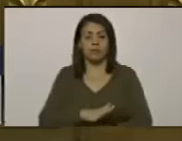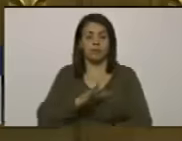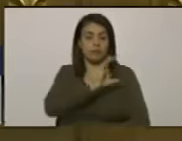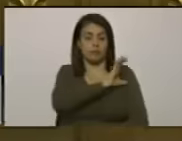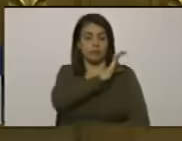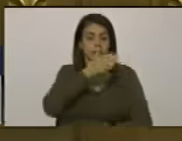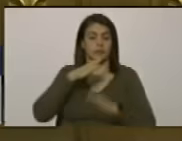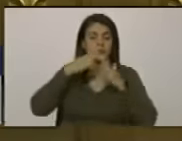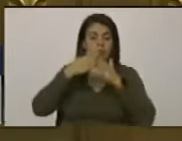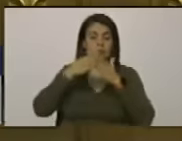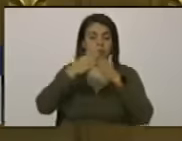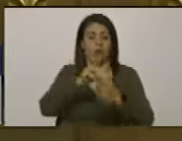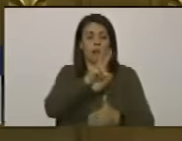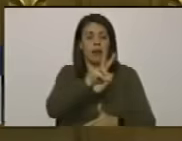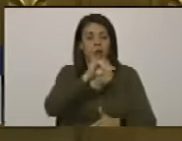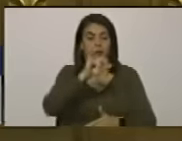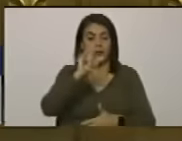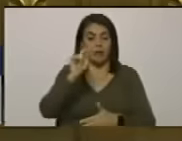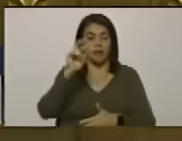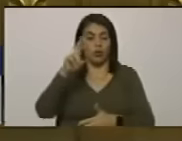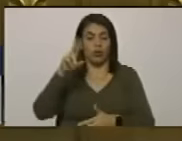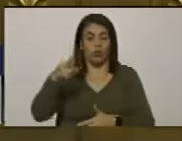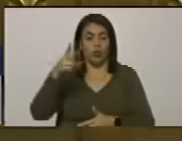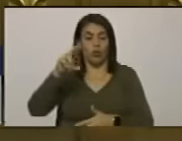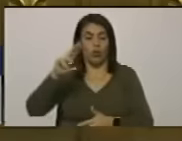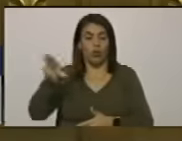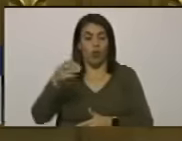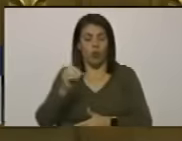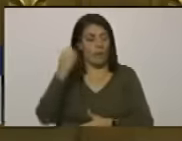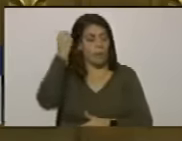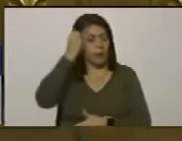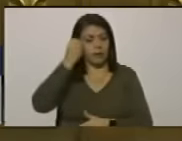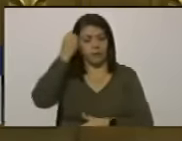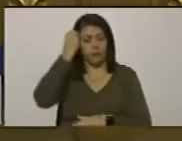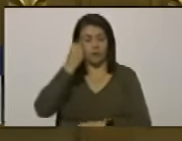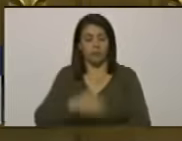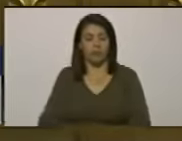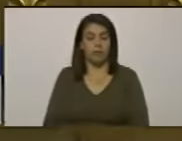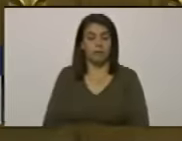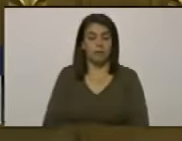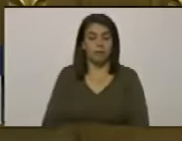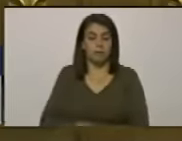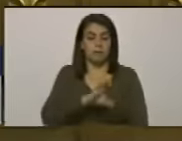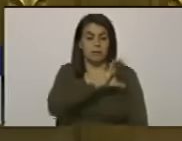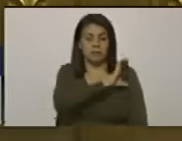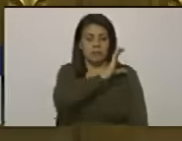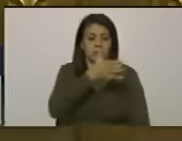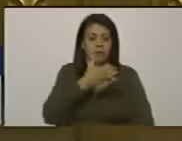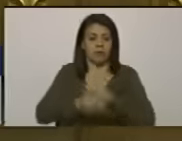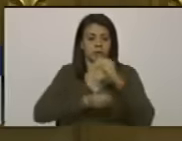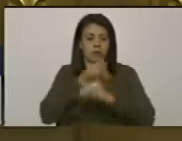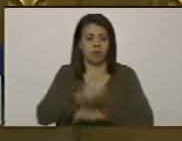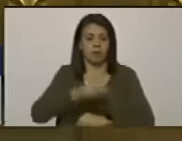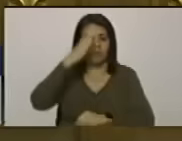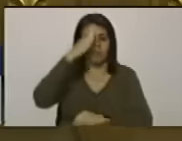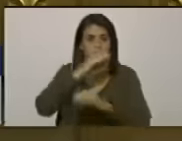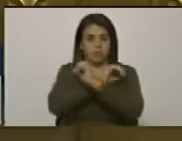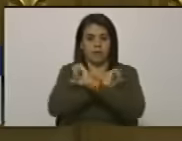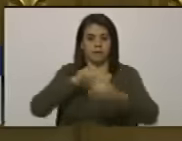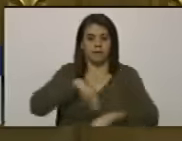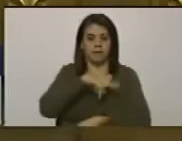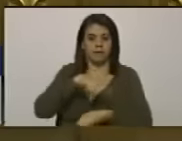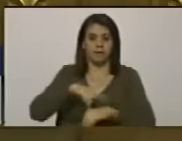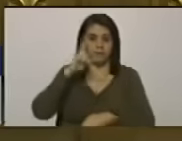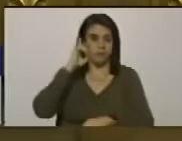capitán de fragata Víctor Hugo Morales considerando que el capitán de fragata de la Fuerza Armada